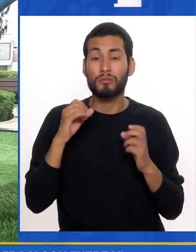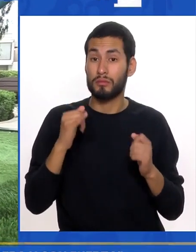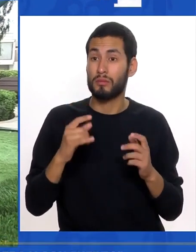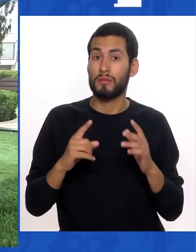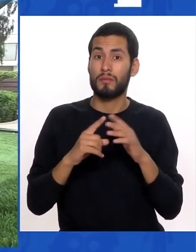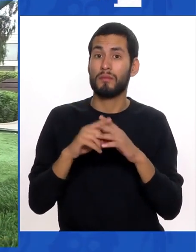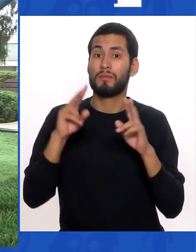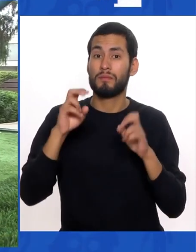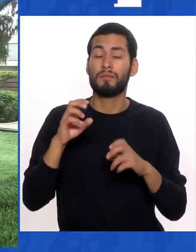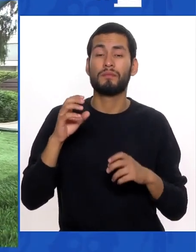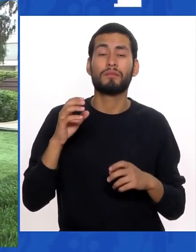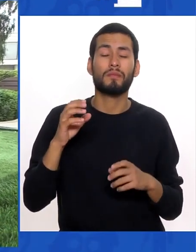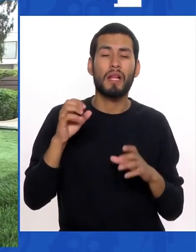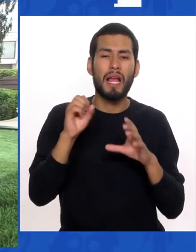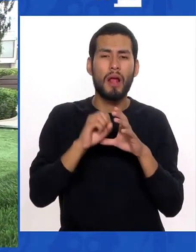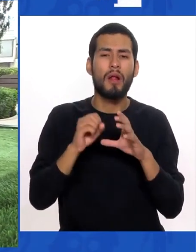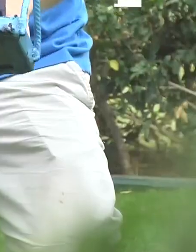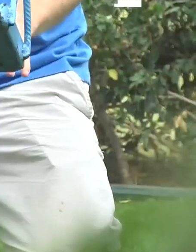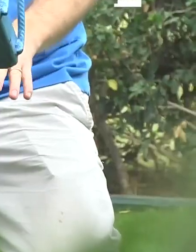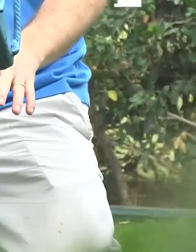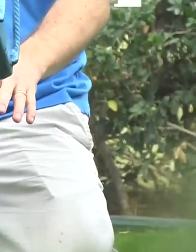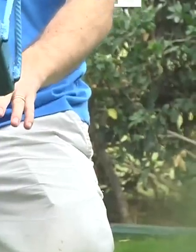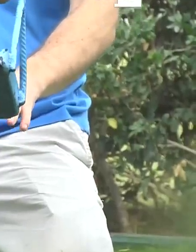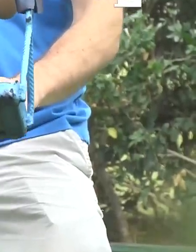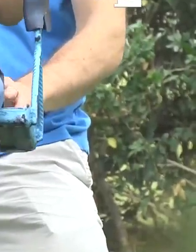aparecieron En tema De las células Madres